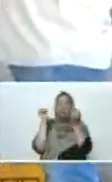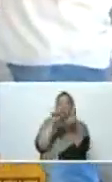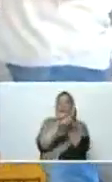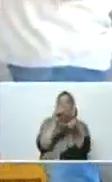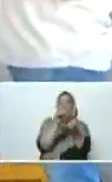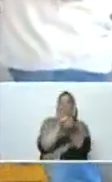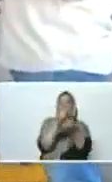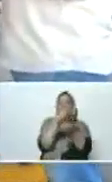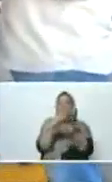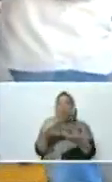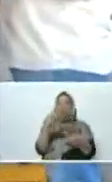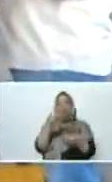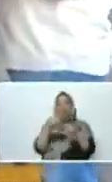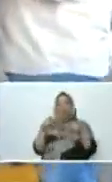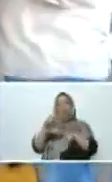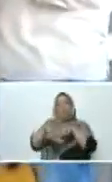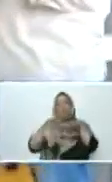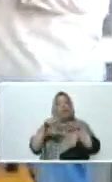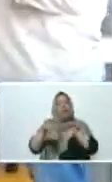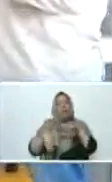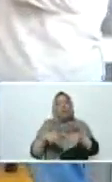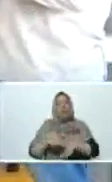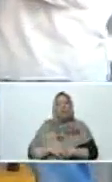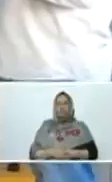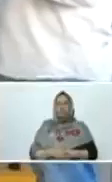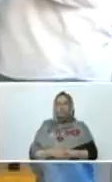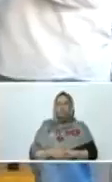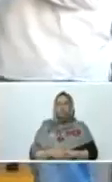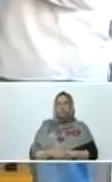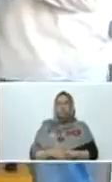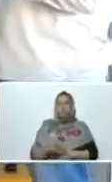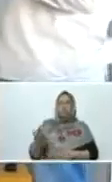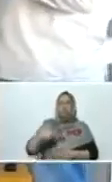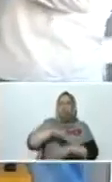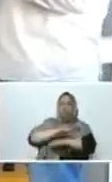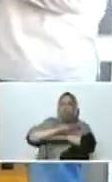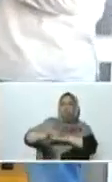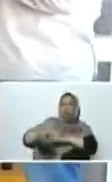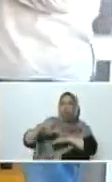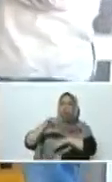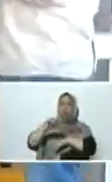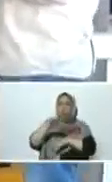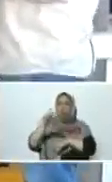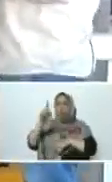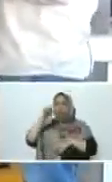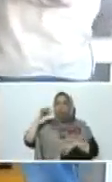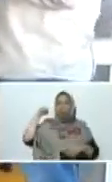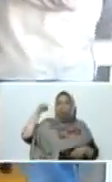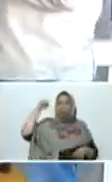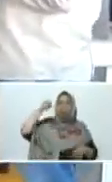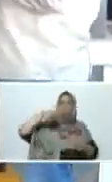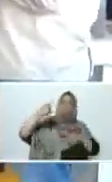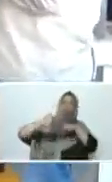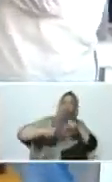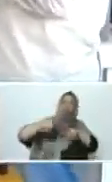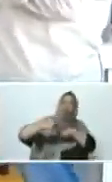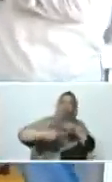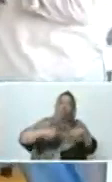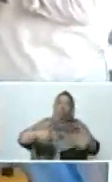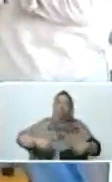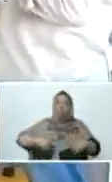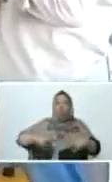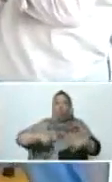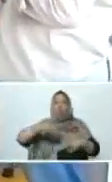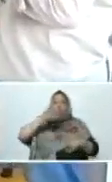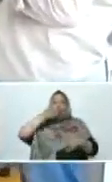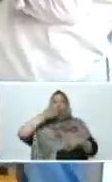Clarines, de CBG Conacal, que sufrió el tema de las sanciones, pero que tiene tres años batiendo su récord de producción. Correcto. Y eso nos llena de